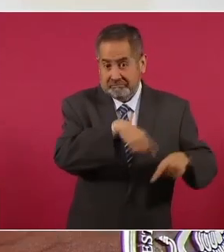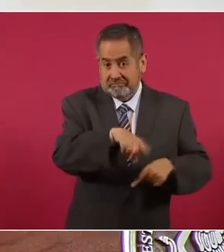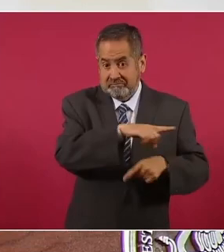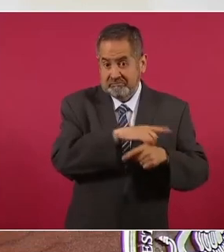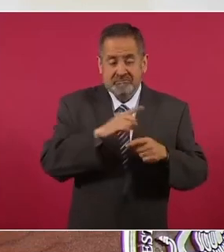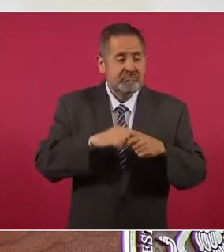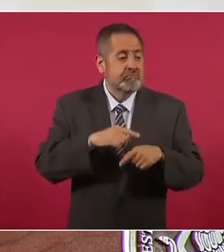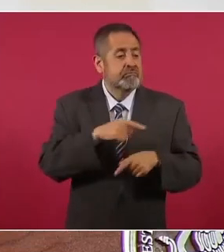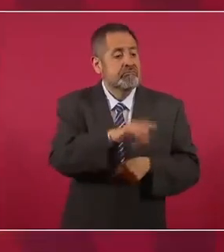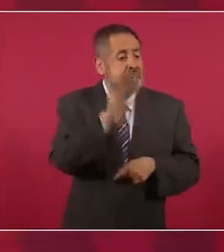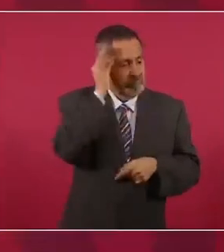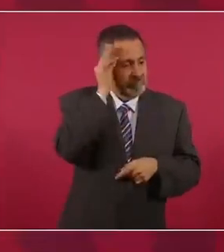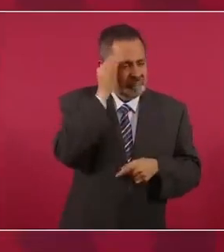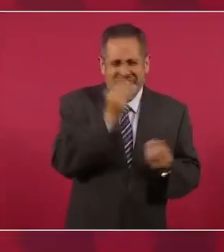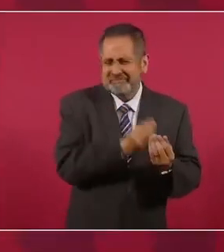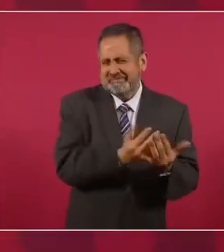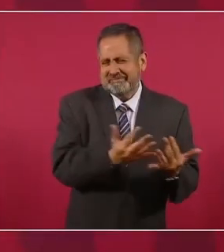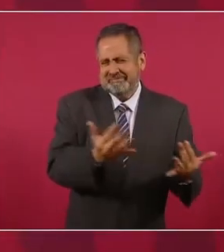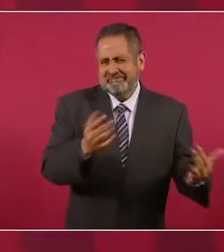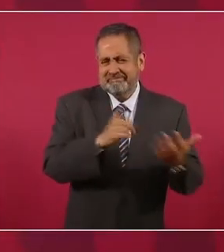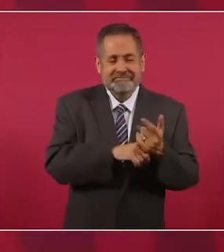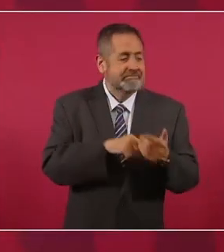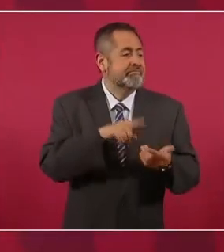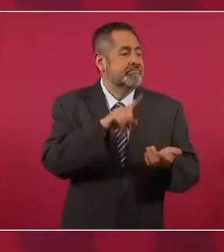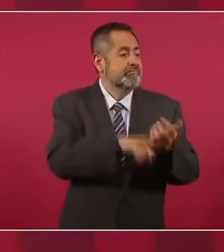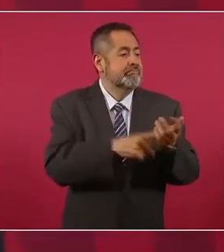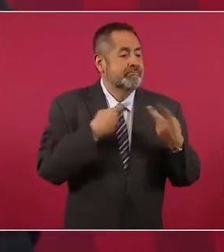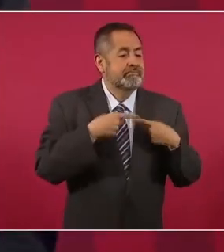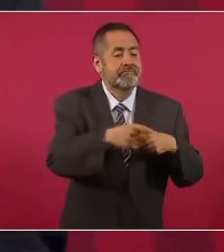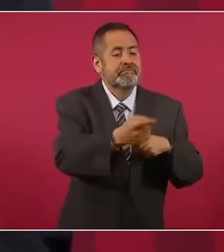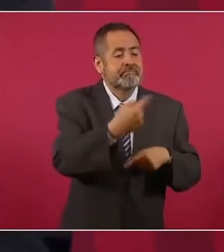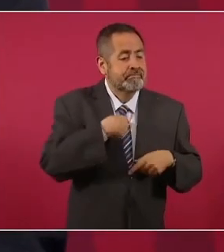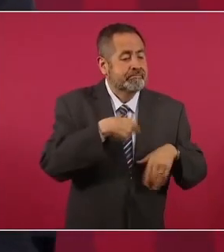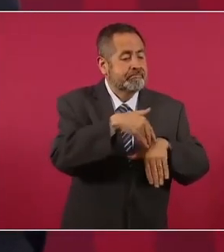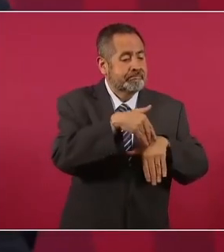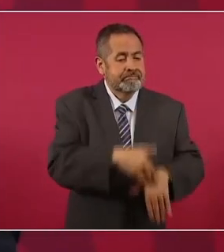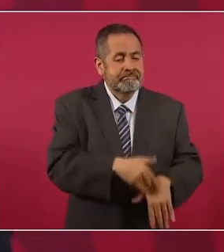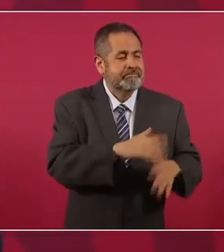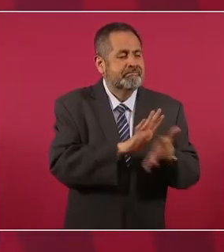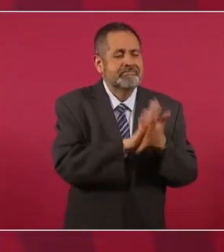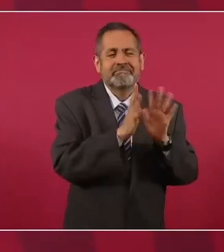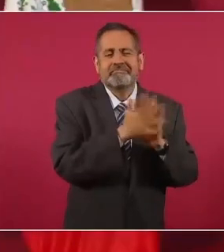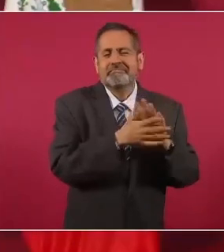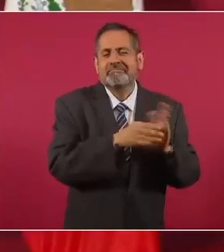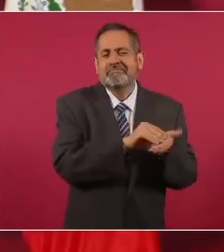sus voceros, con todos sus intelectuales orgánicos, alcahuetes,